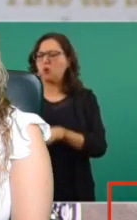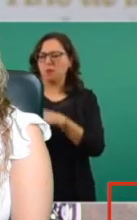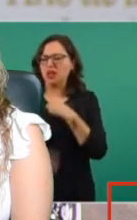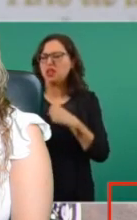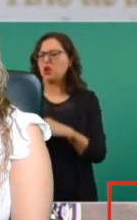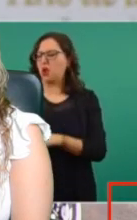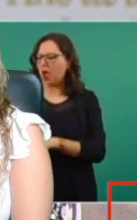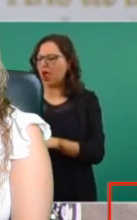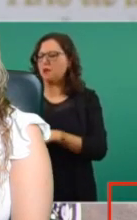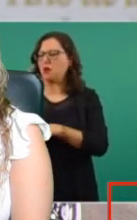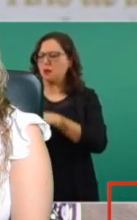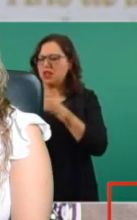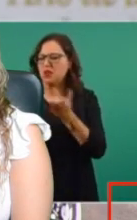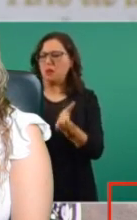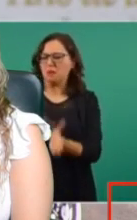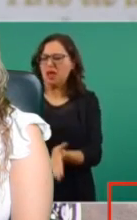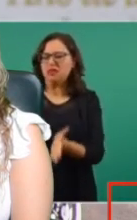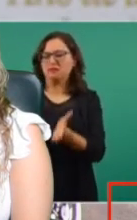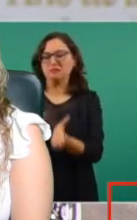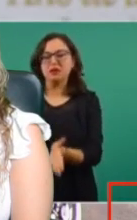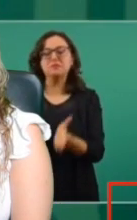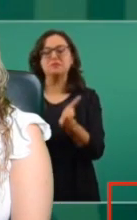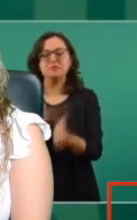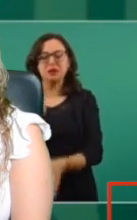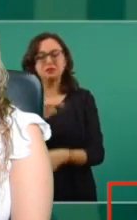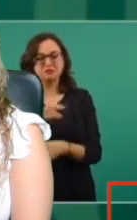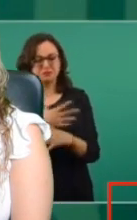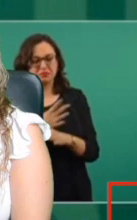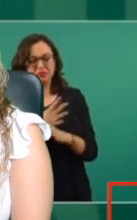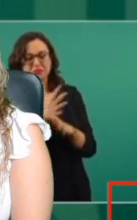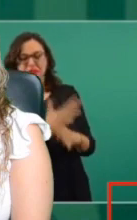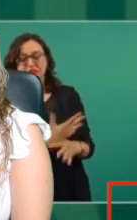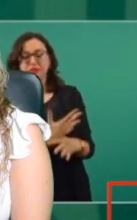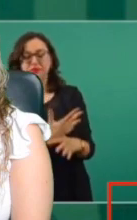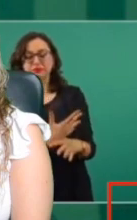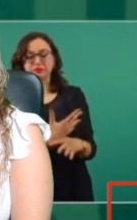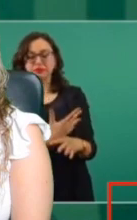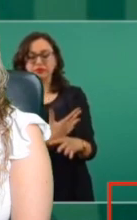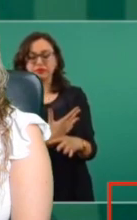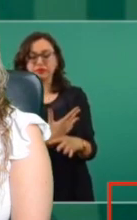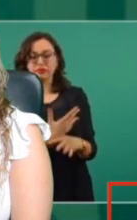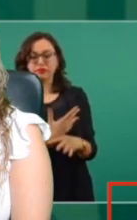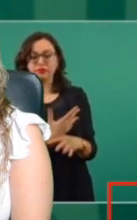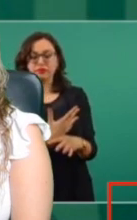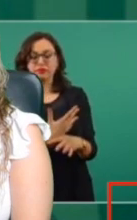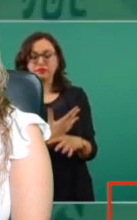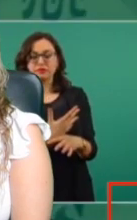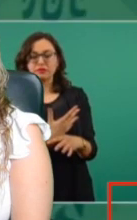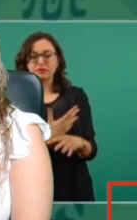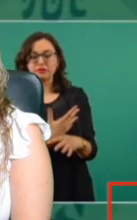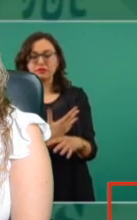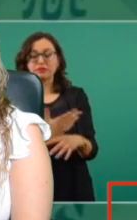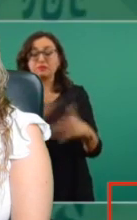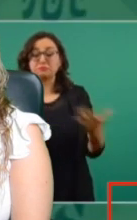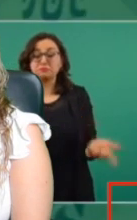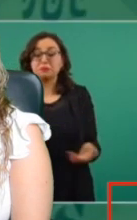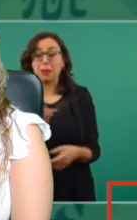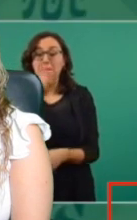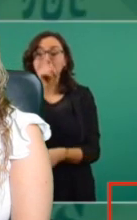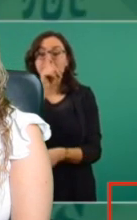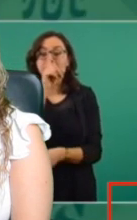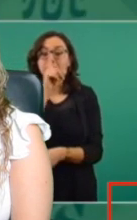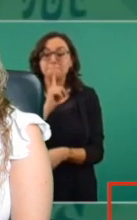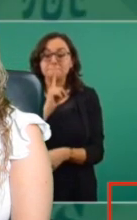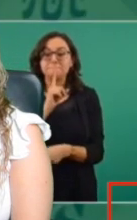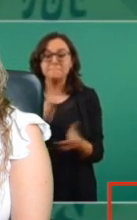fascista de que una mentira que se repite